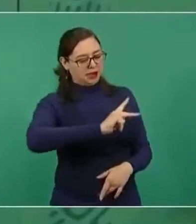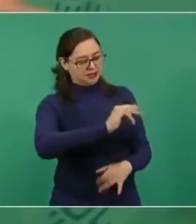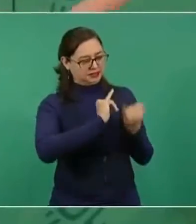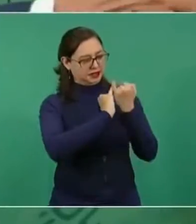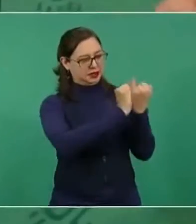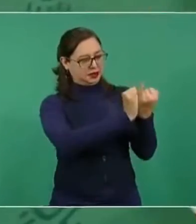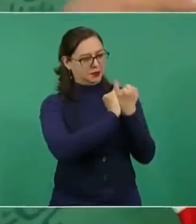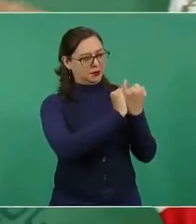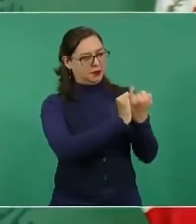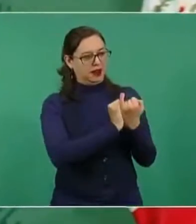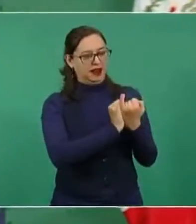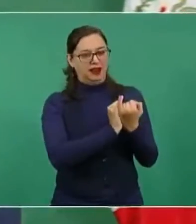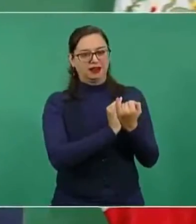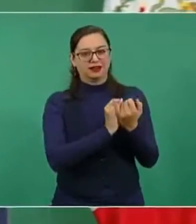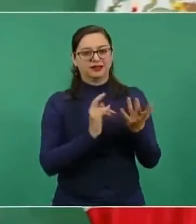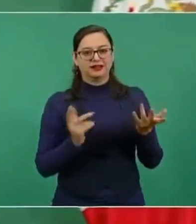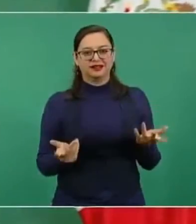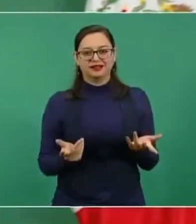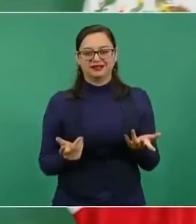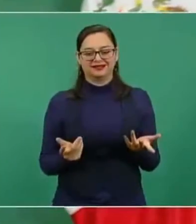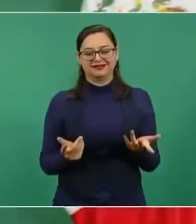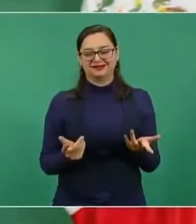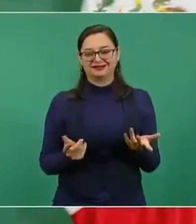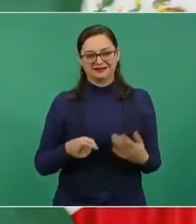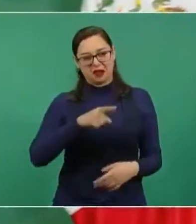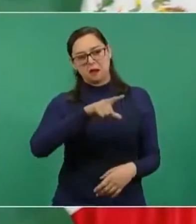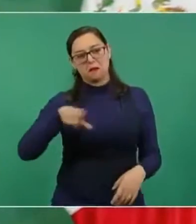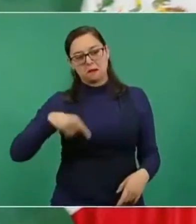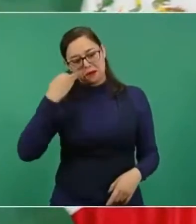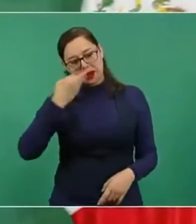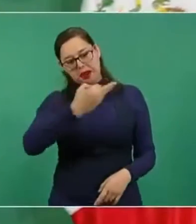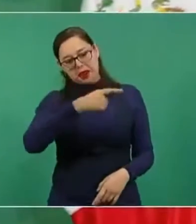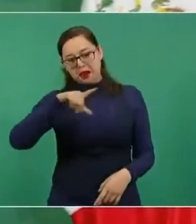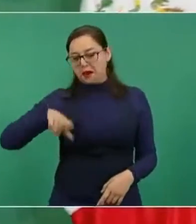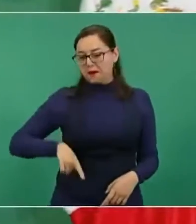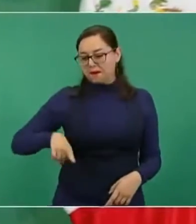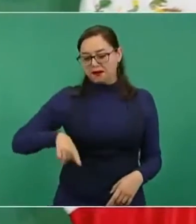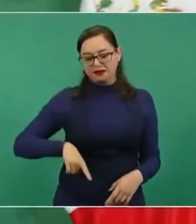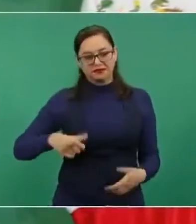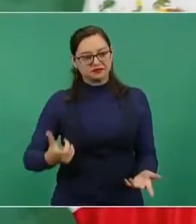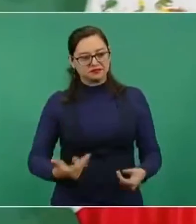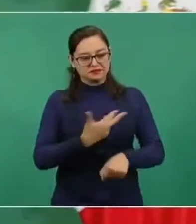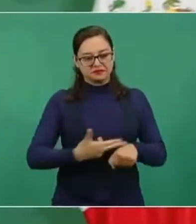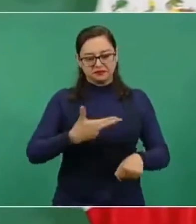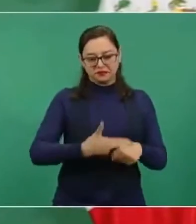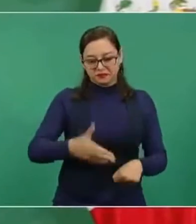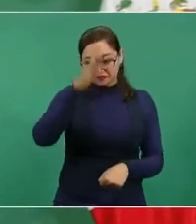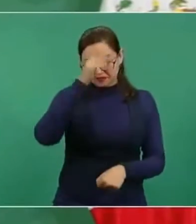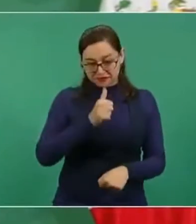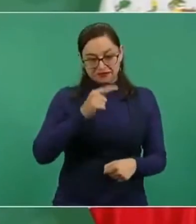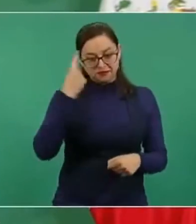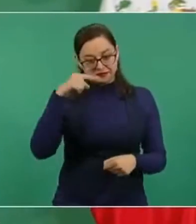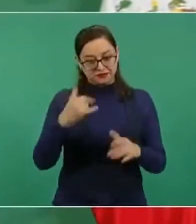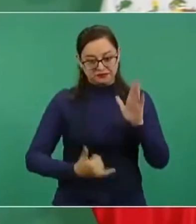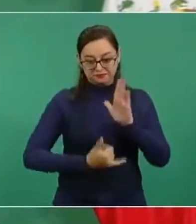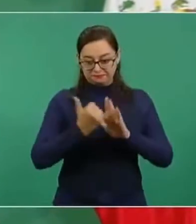sacamos este acuerdo para facilitar el avance en